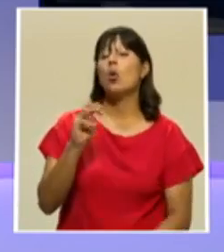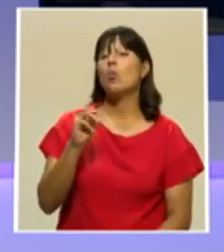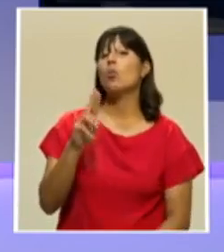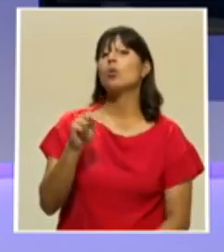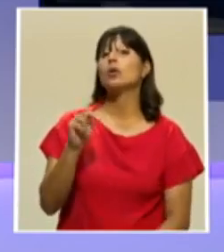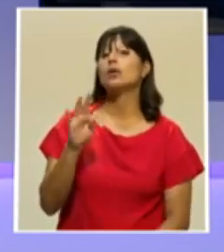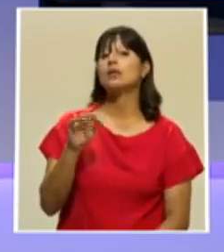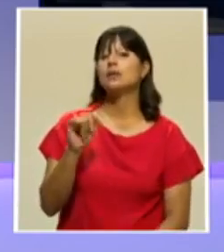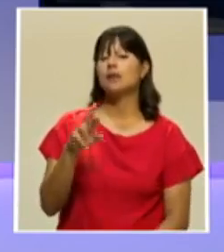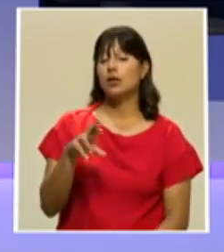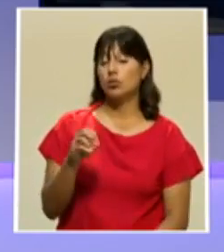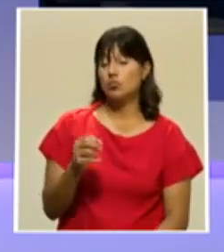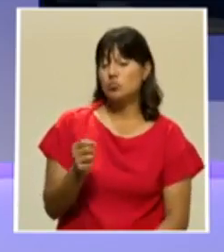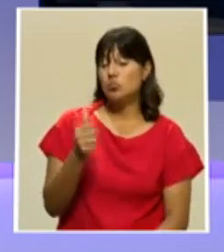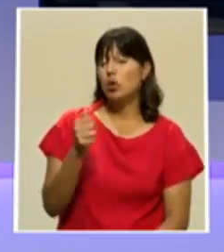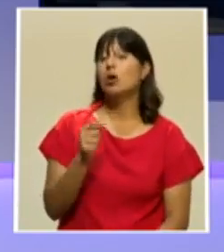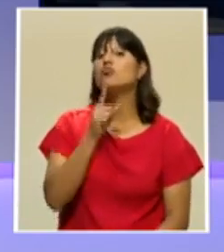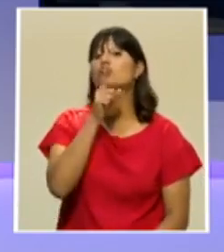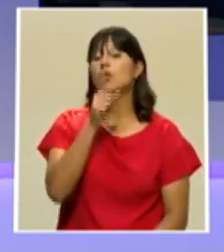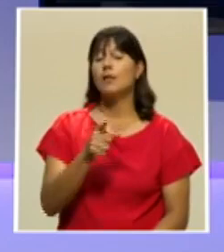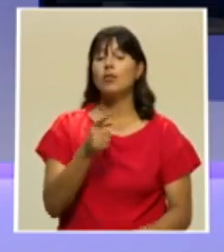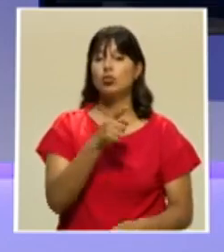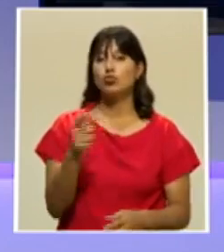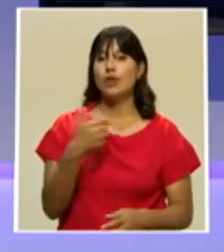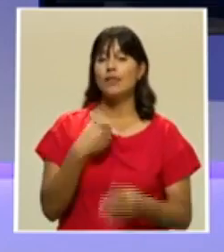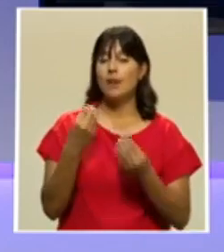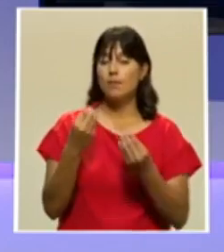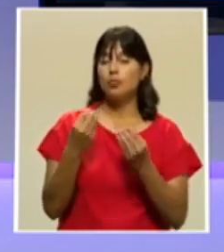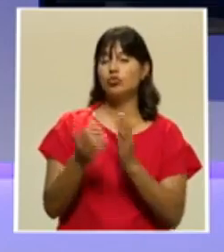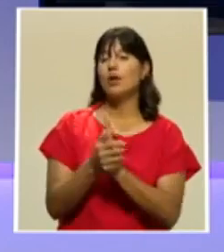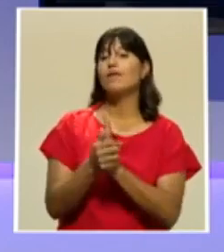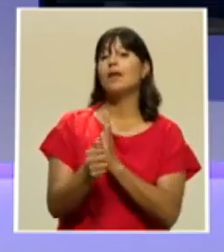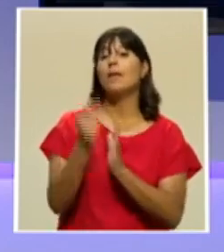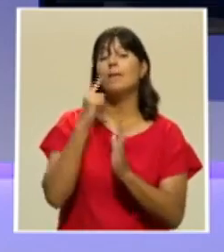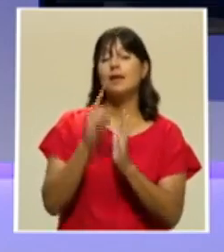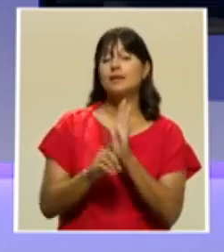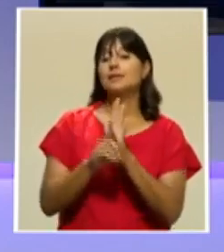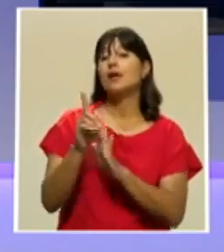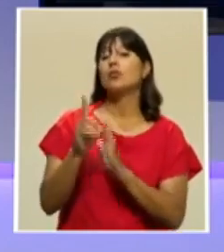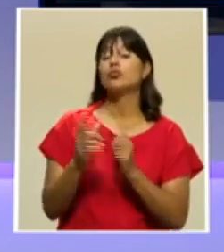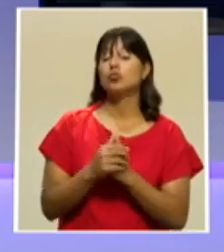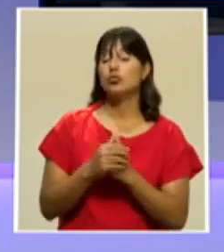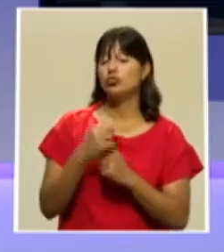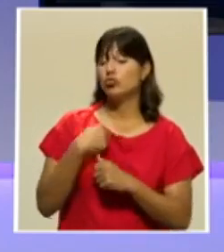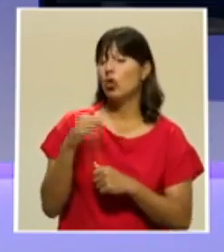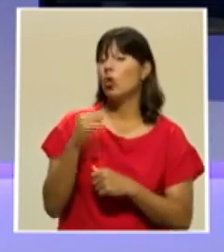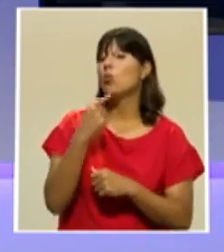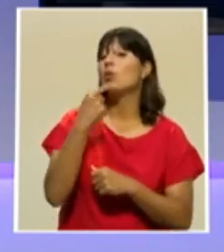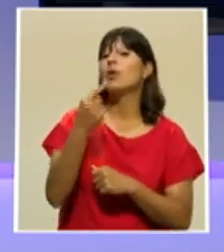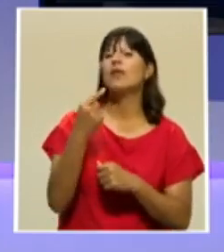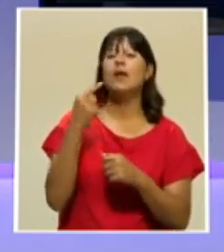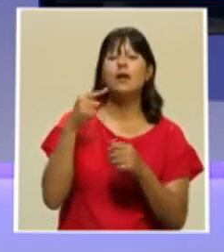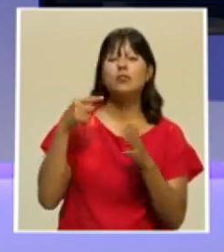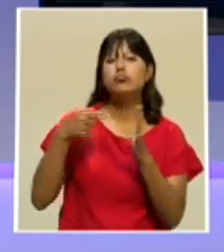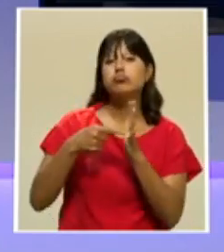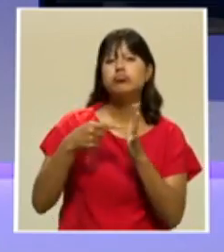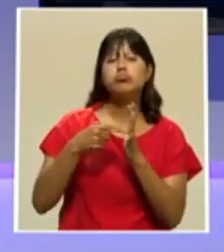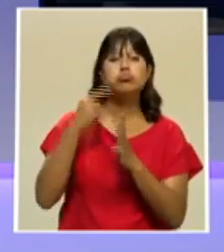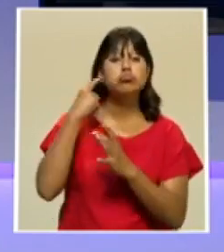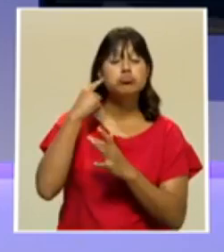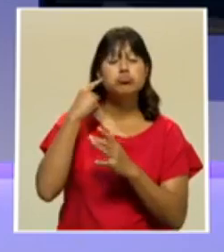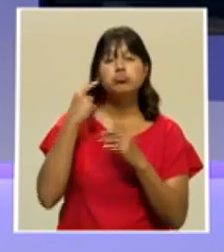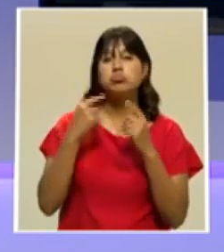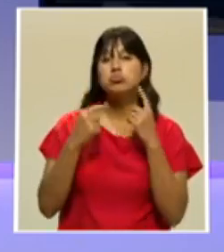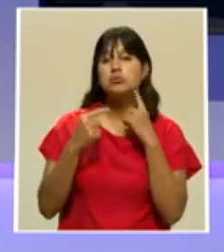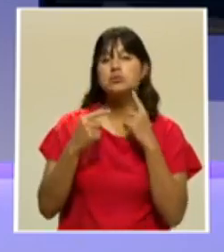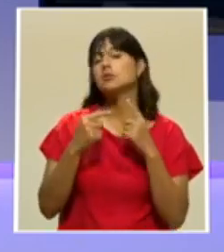son todavía muy pocas. Hay un gran potencial ahí para el desarrollo. La acuacultura, como le decía, la agricultura, en fin,